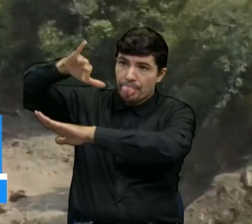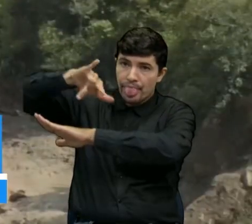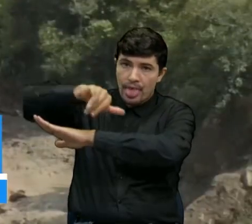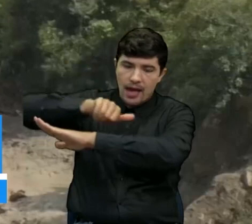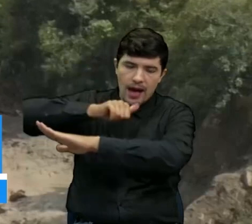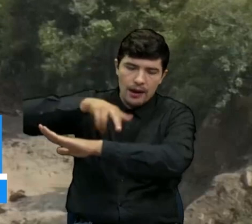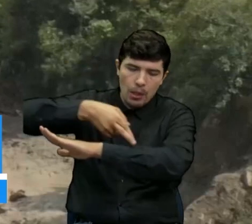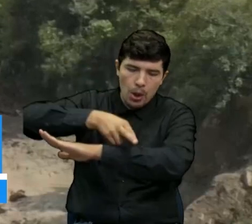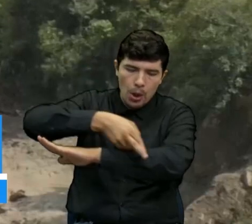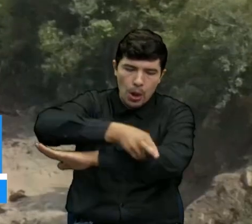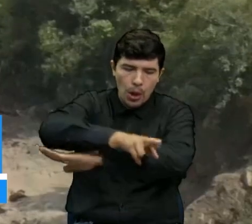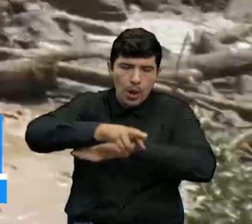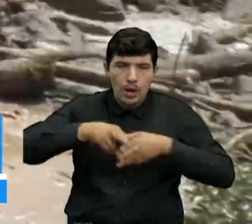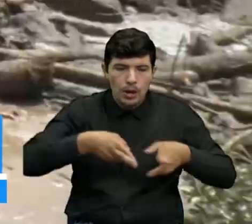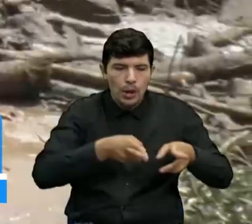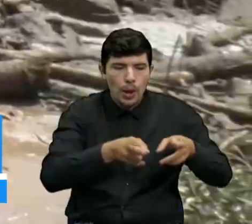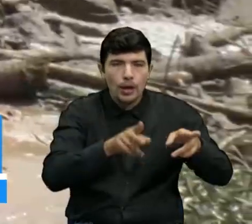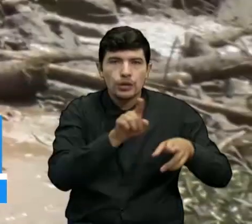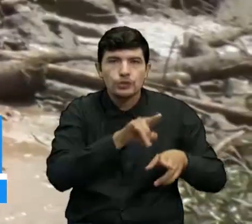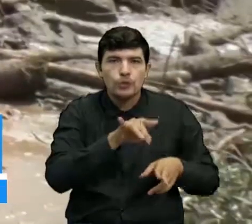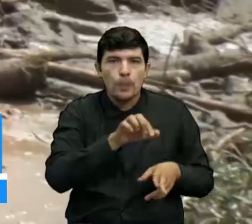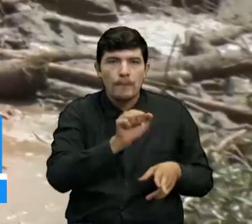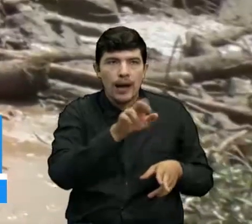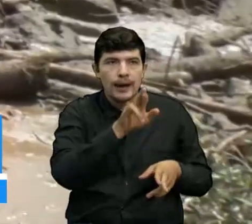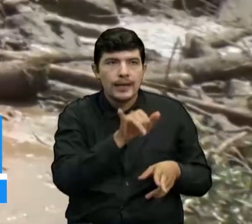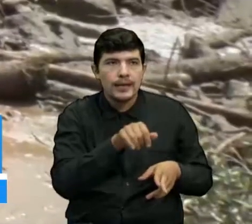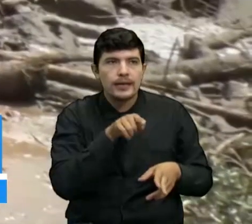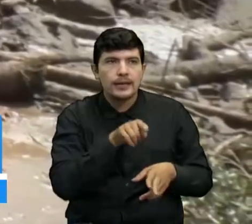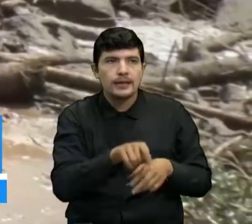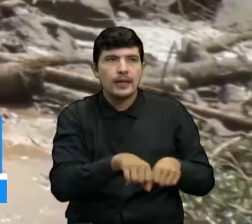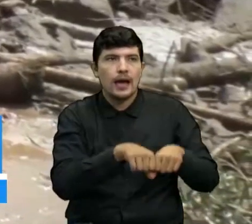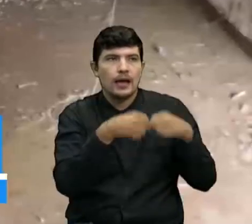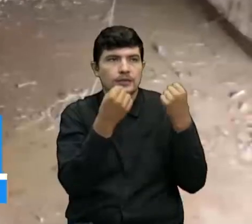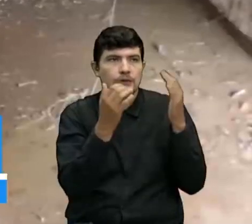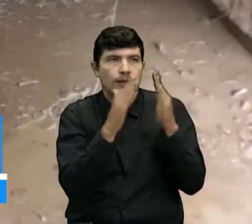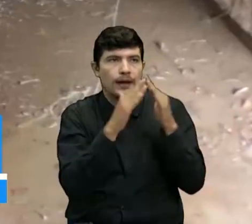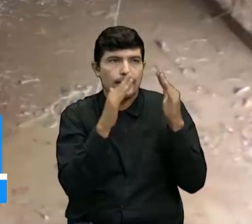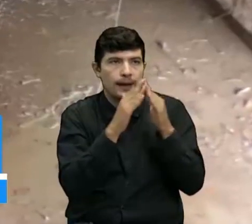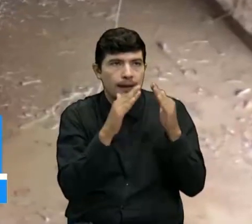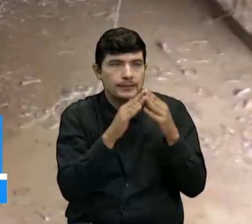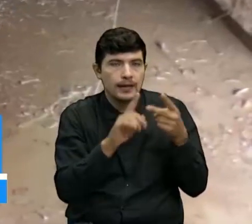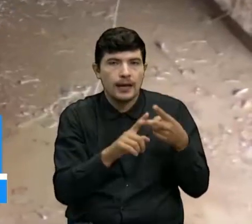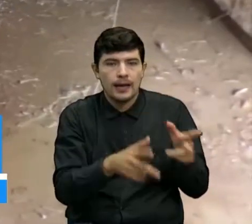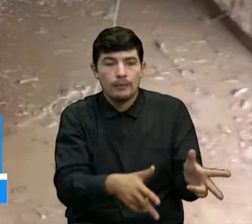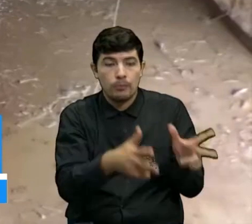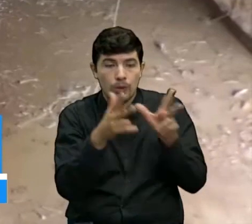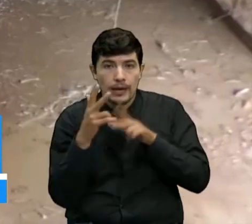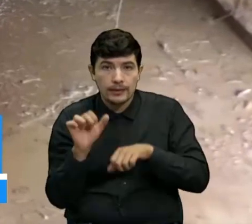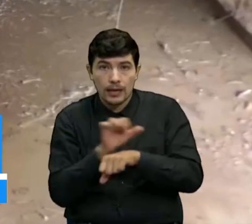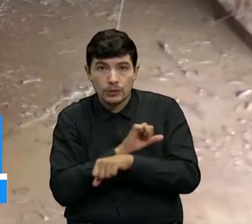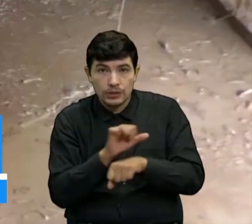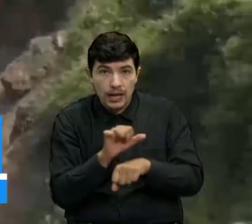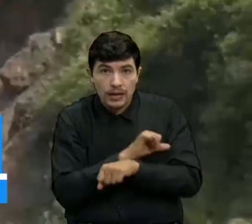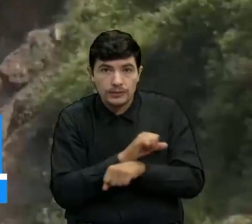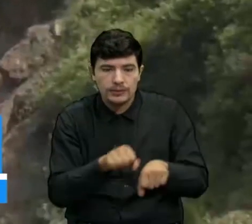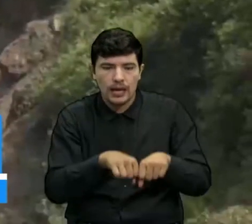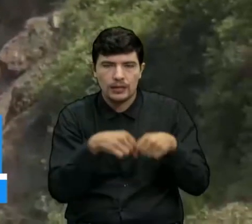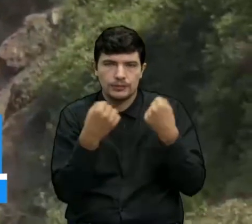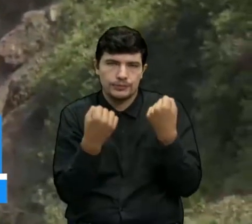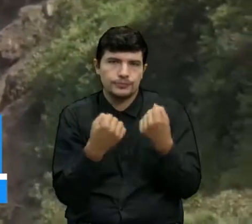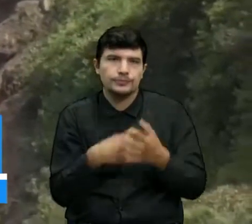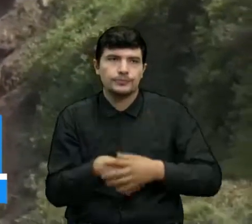la quebrada Suparí, donde desafortunadamente se llevó una casa, el puente vehicular, que comunica a los dos